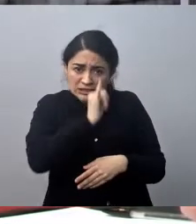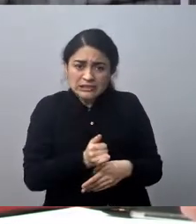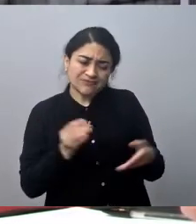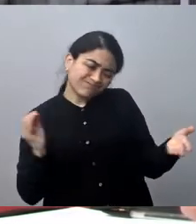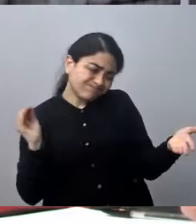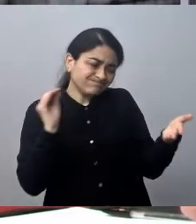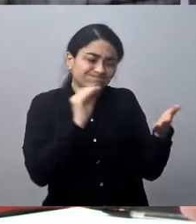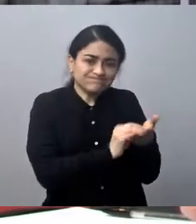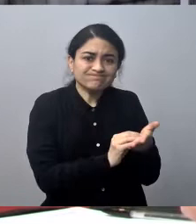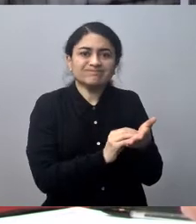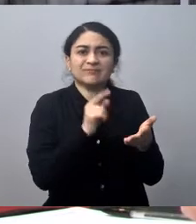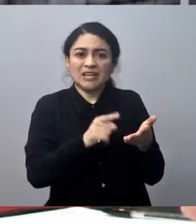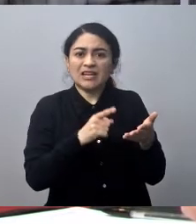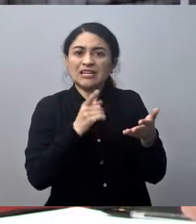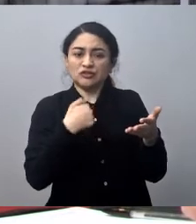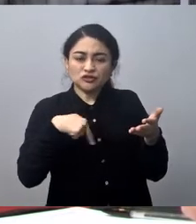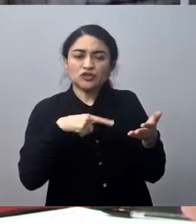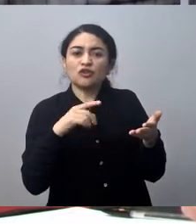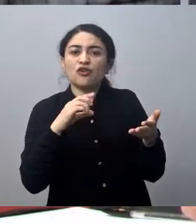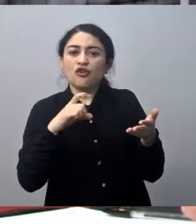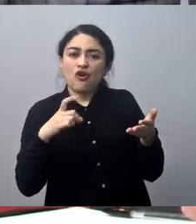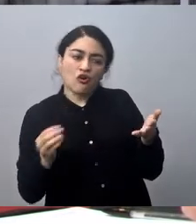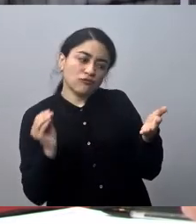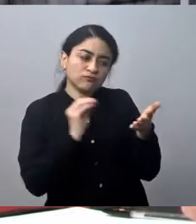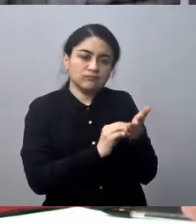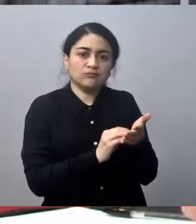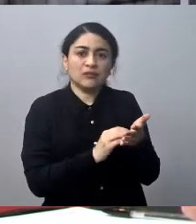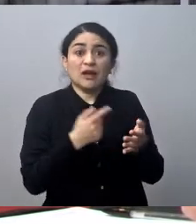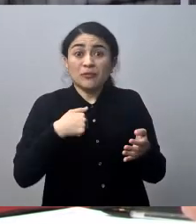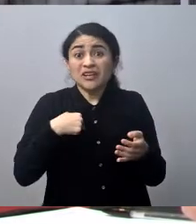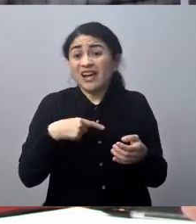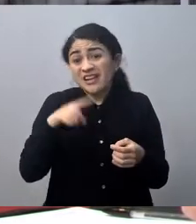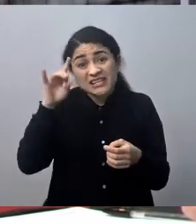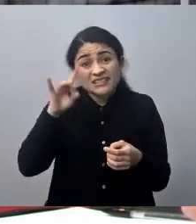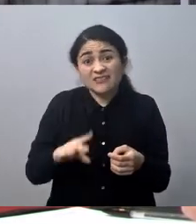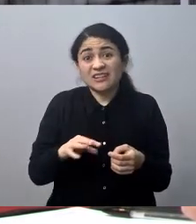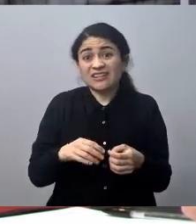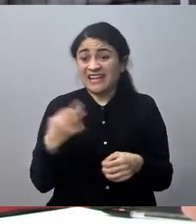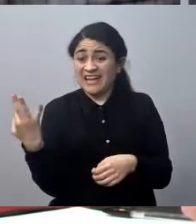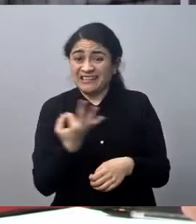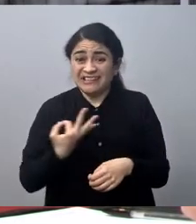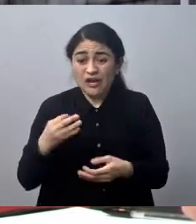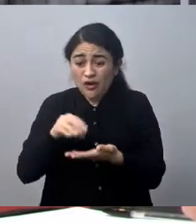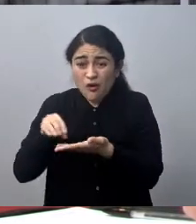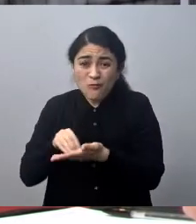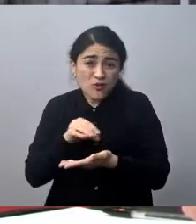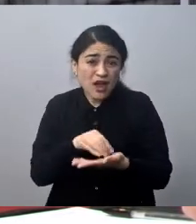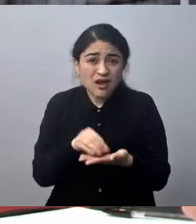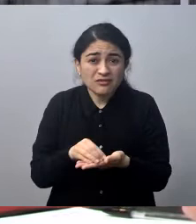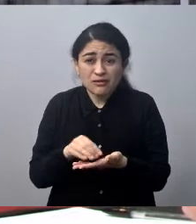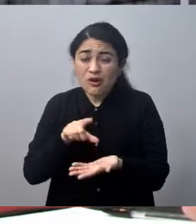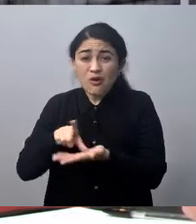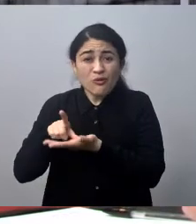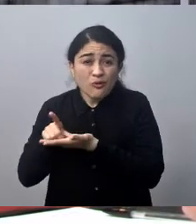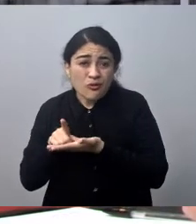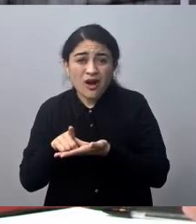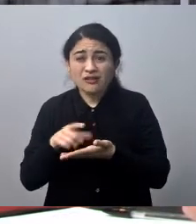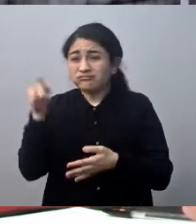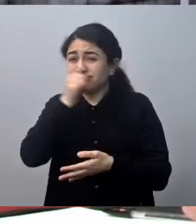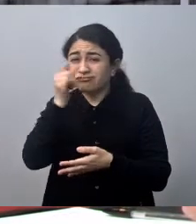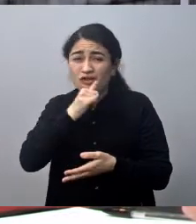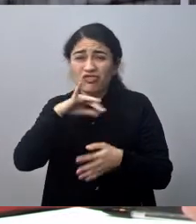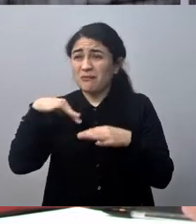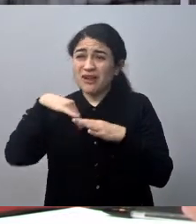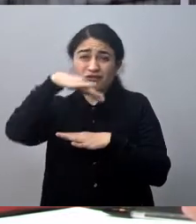va a ser ampliada, porque hay que reconocerlo, que estamos declarados como zonas saturadas, las tres comunas, que fue un tema puntual,